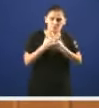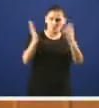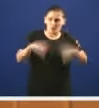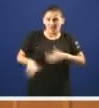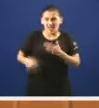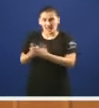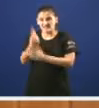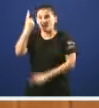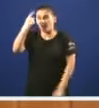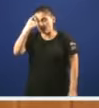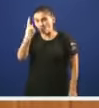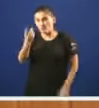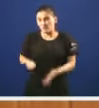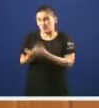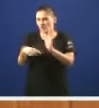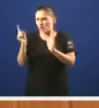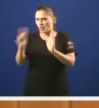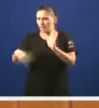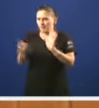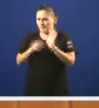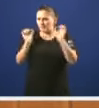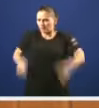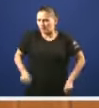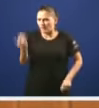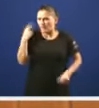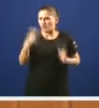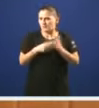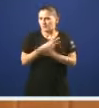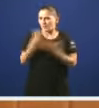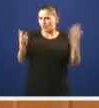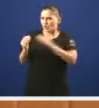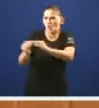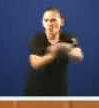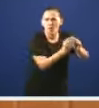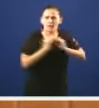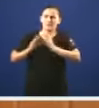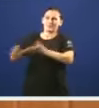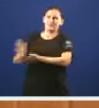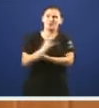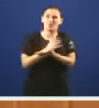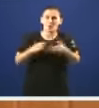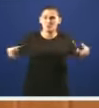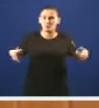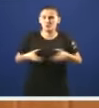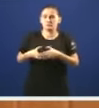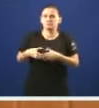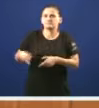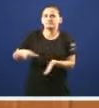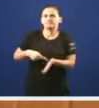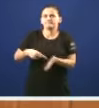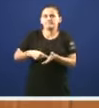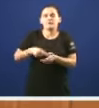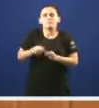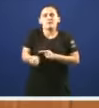certo hai unha proposición non de lei aprobada nesta Cámara en 2018 por unanimidade de todos os grupos que instaba a tomar medidas